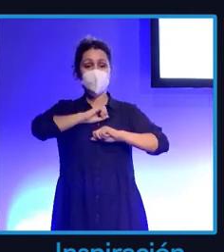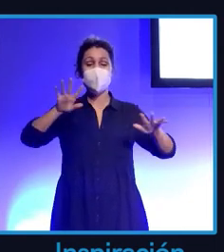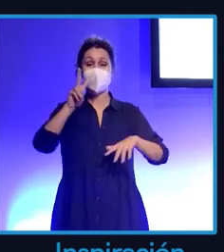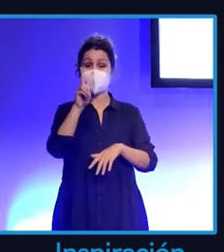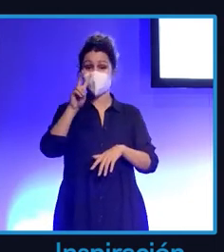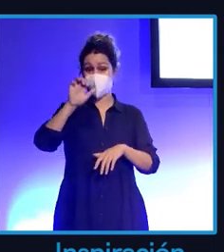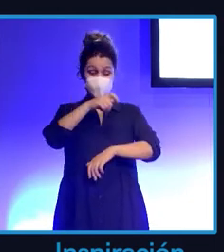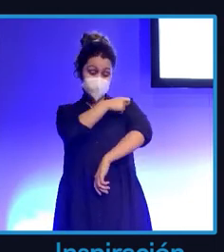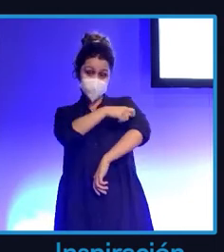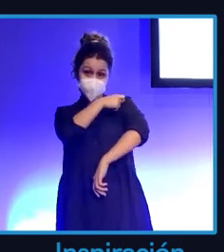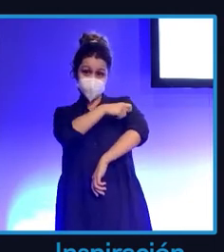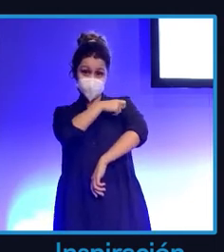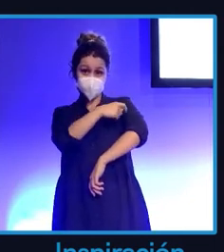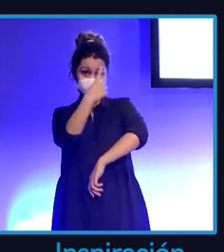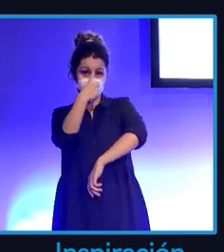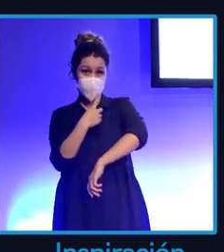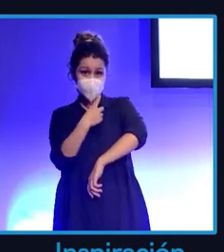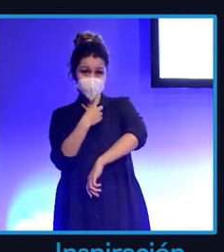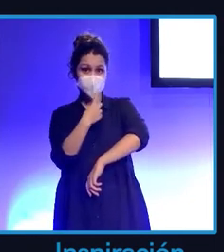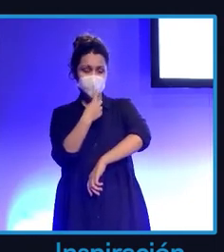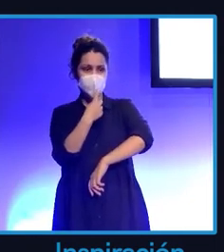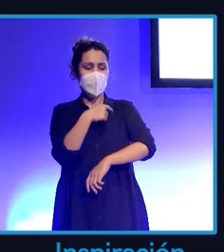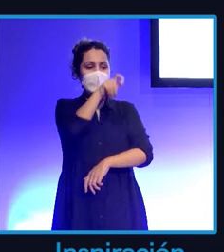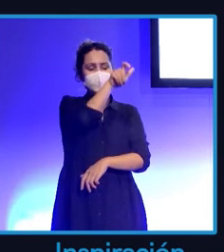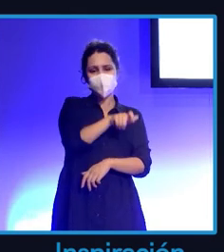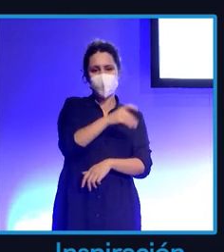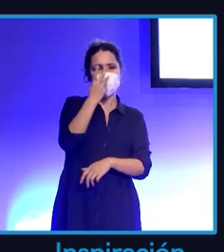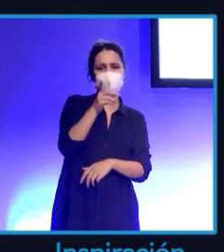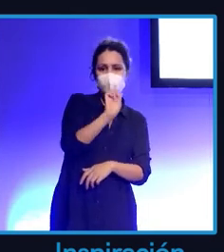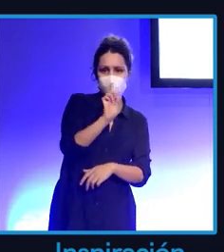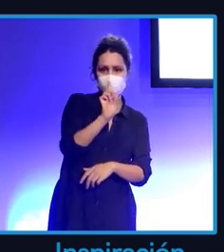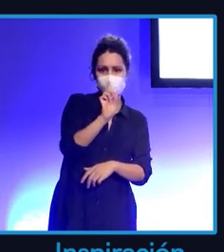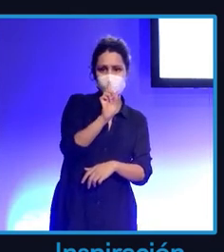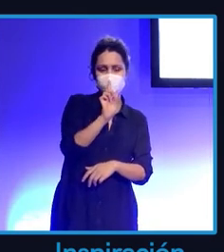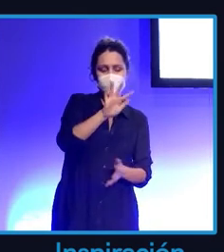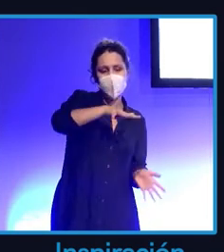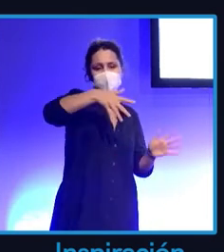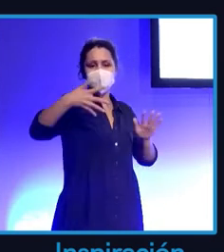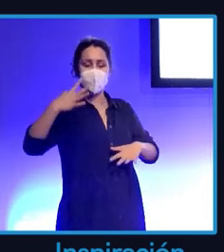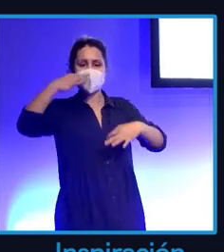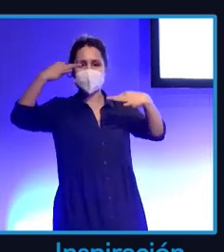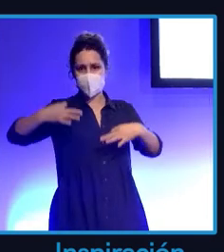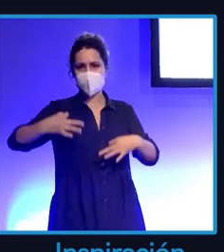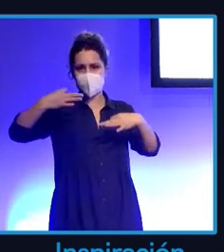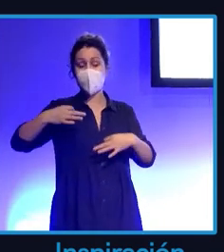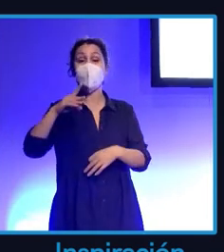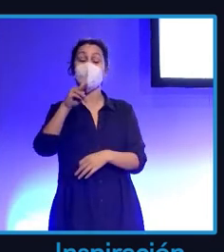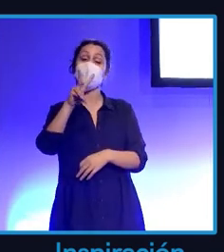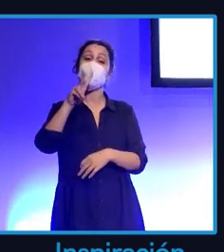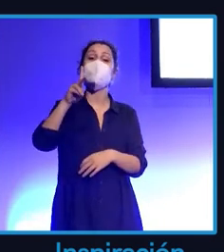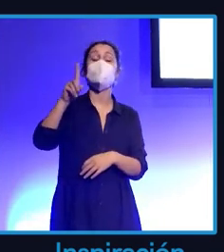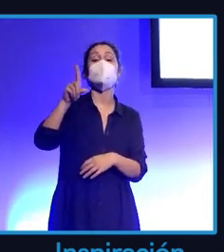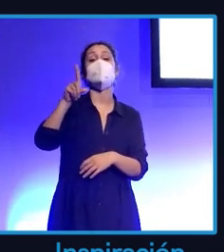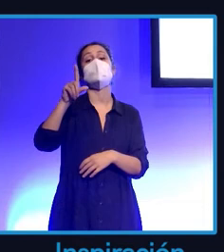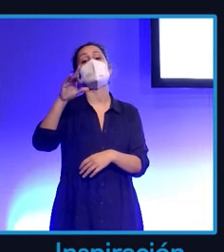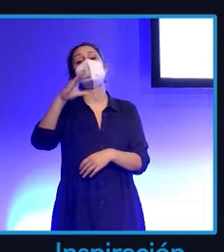pone a una persona anónima en una situación real? ¿Por qué dejan de usar? Han tenido a Dulceida y a muchos influencers. ¿Por qué dejan